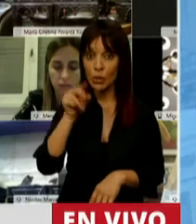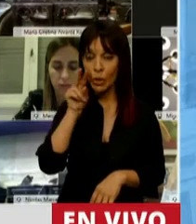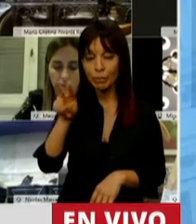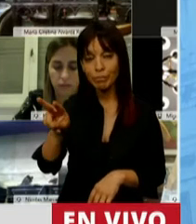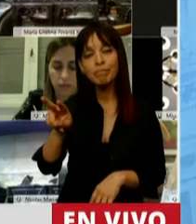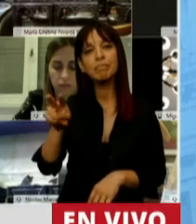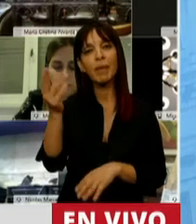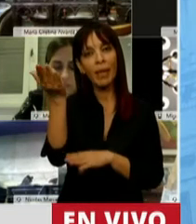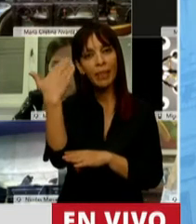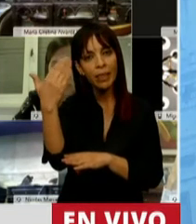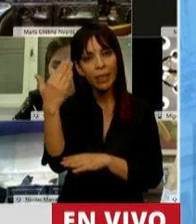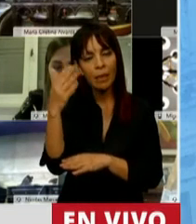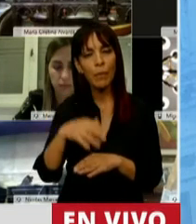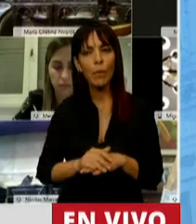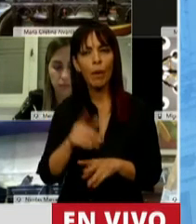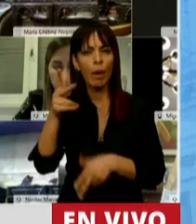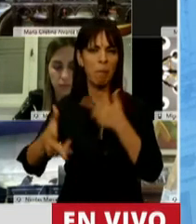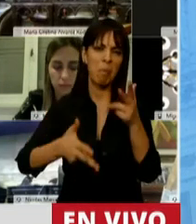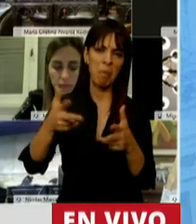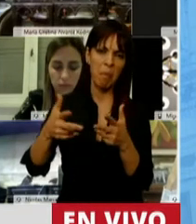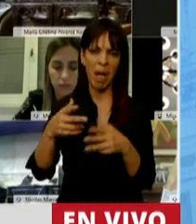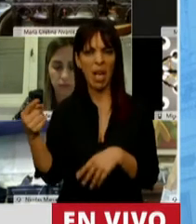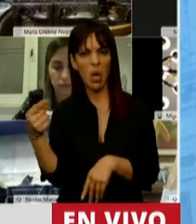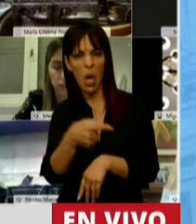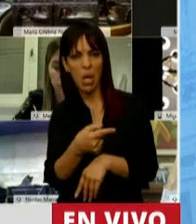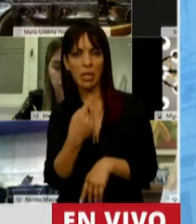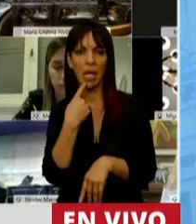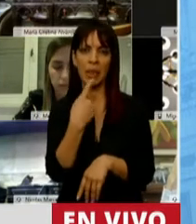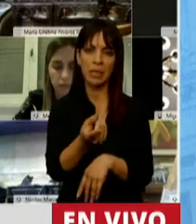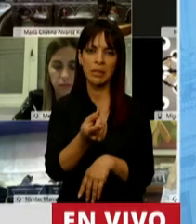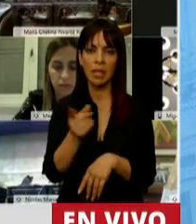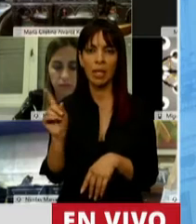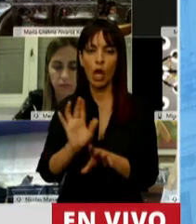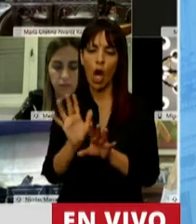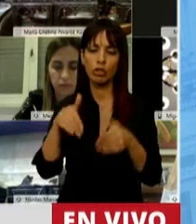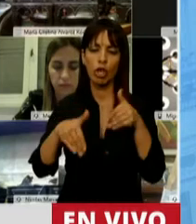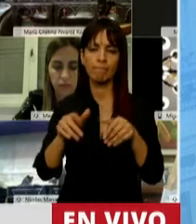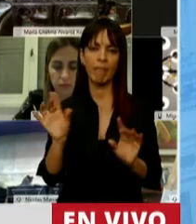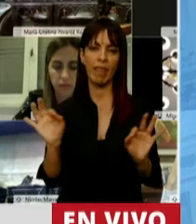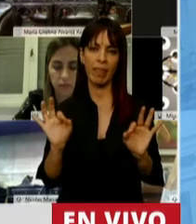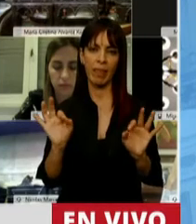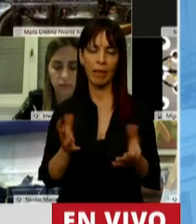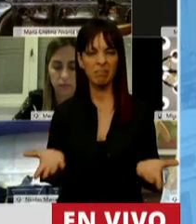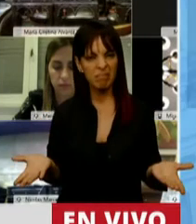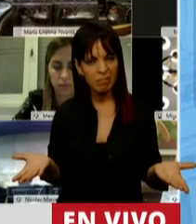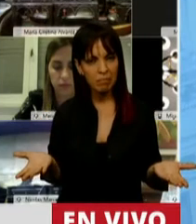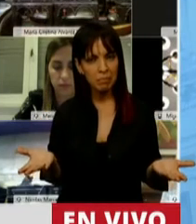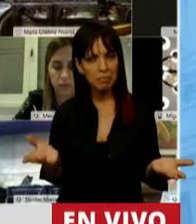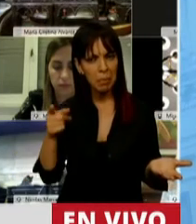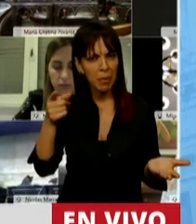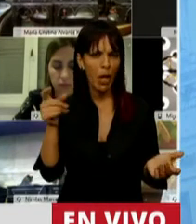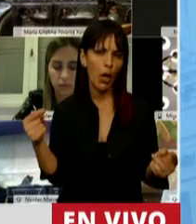discursos altisonantes que hablan de la abstención, en definitiva creo que no